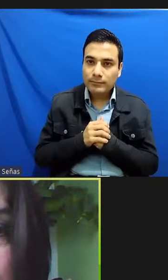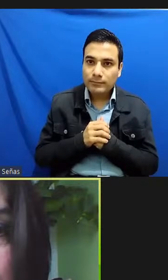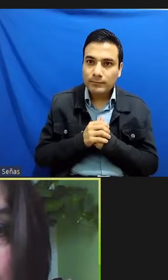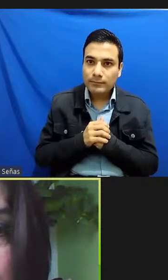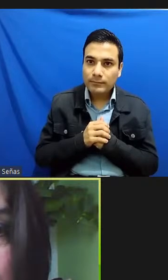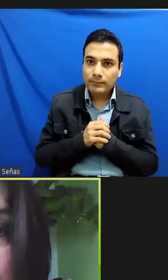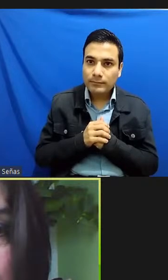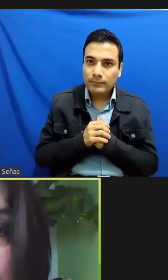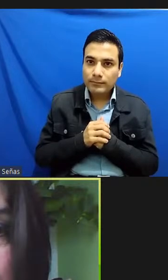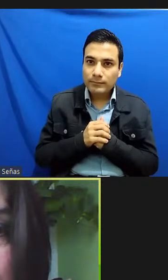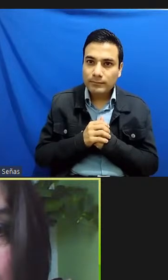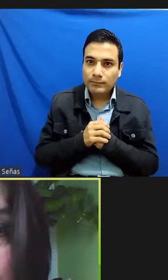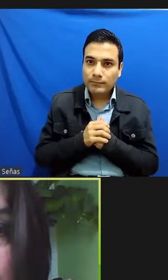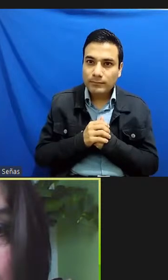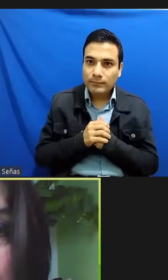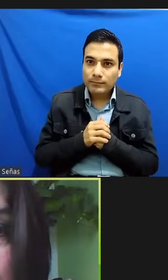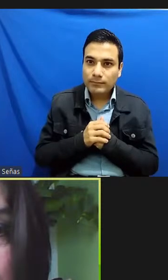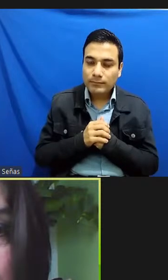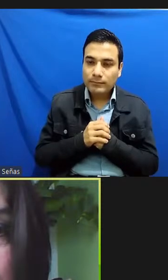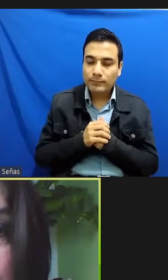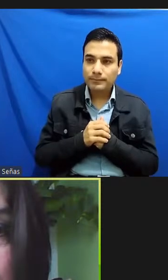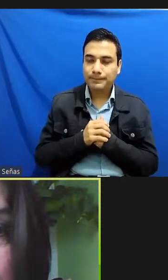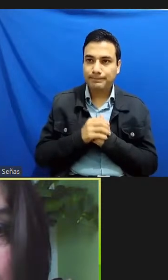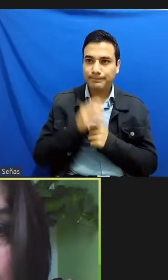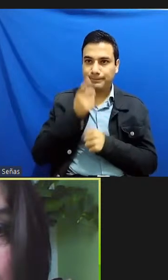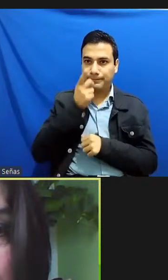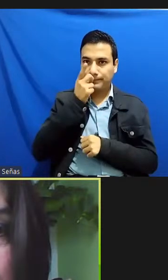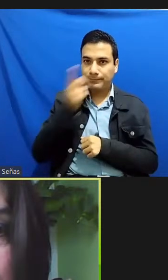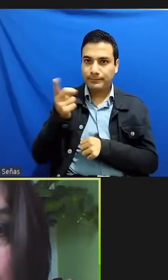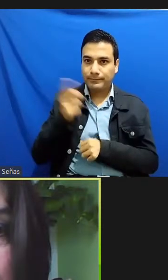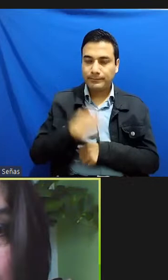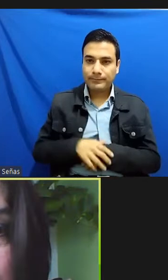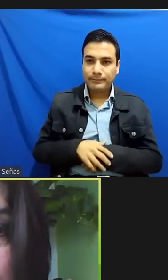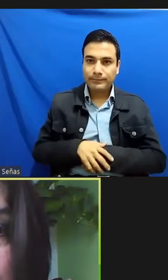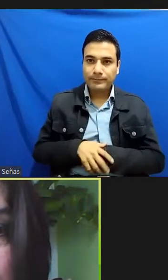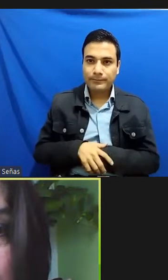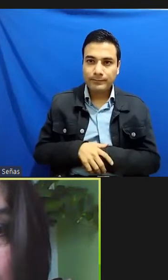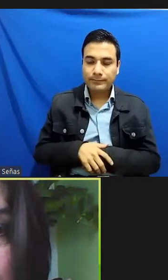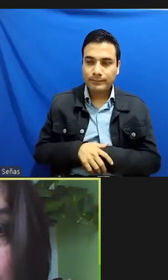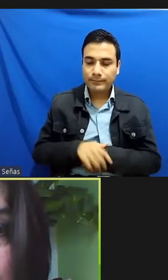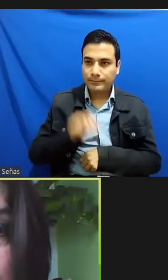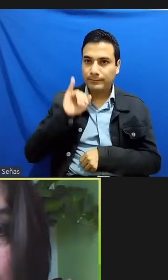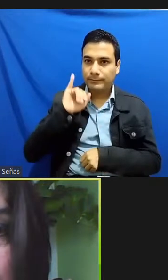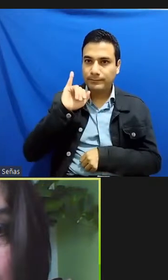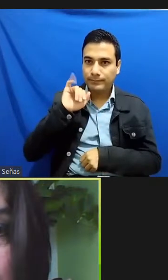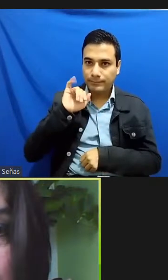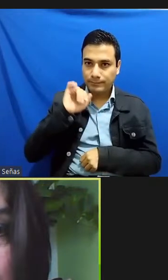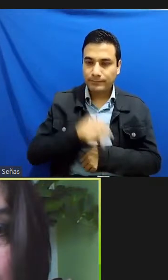odio pero también pudiera desnotar